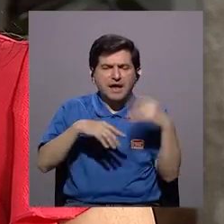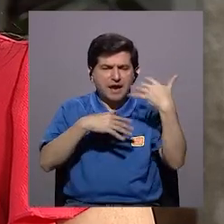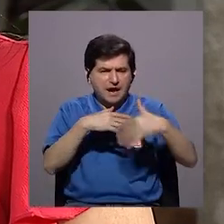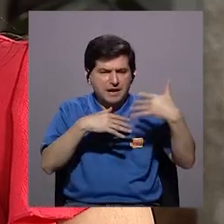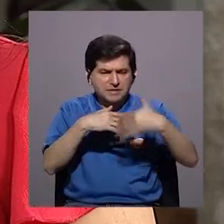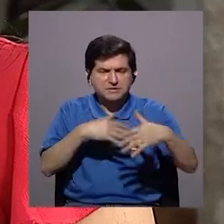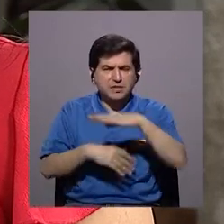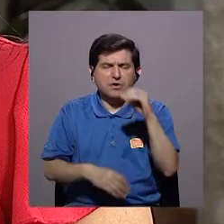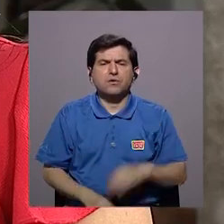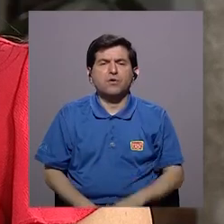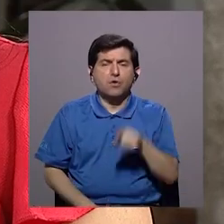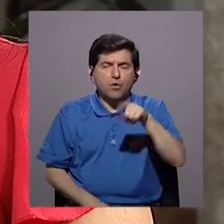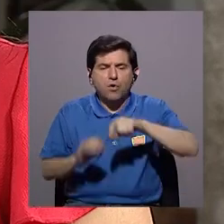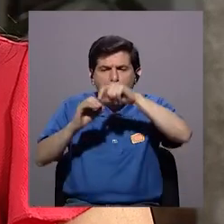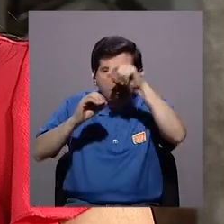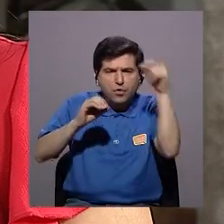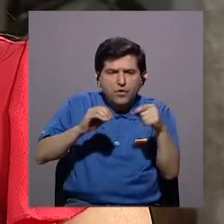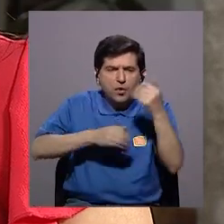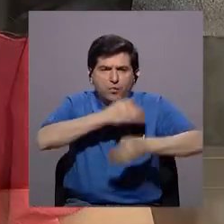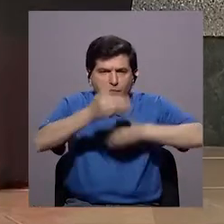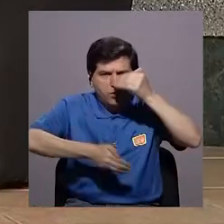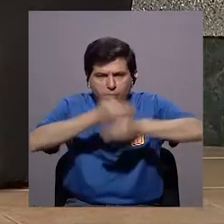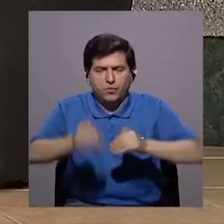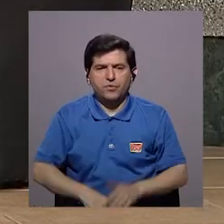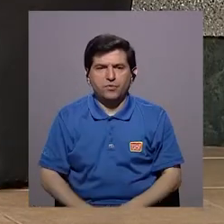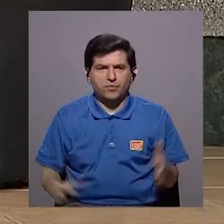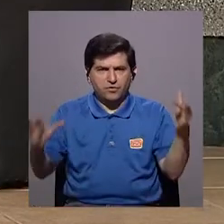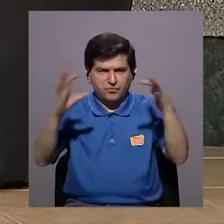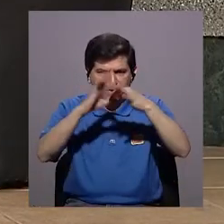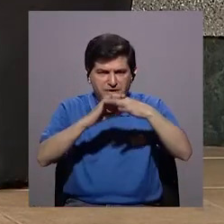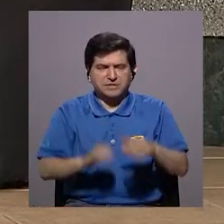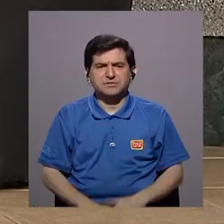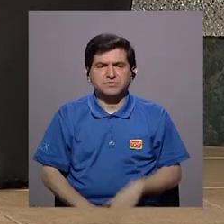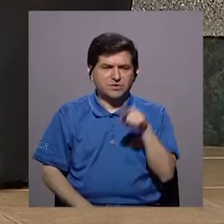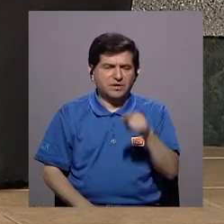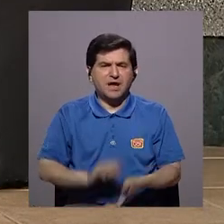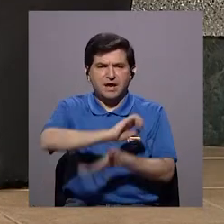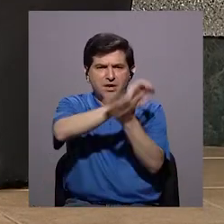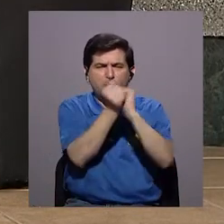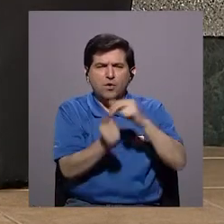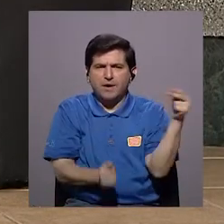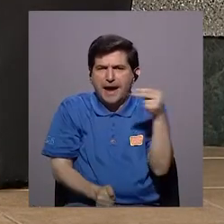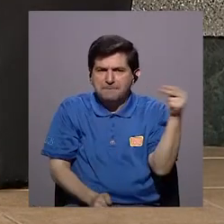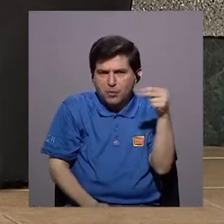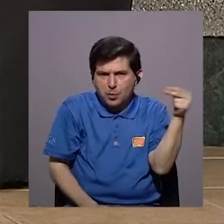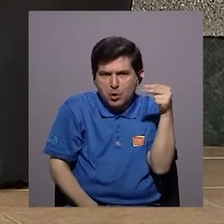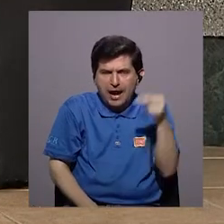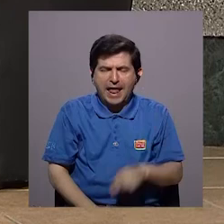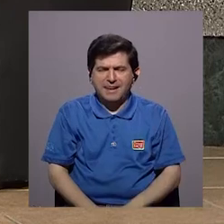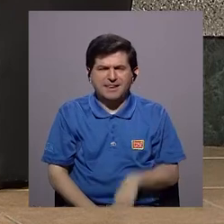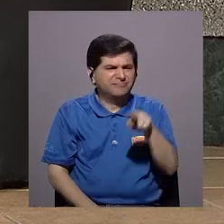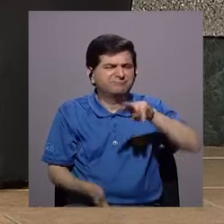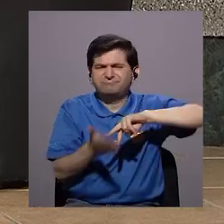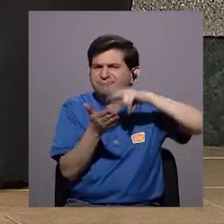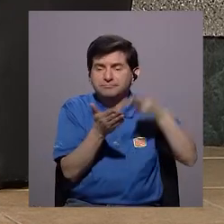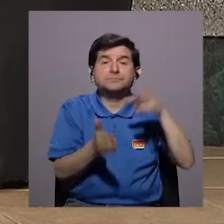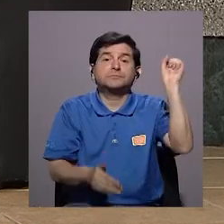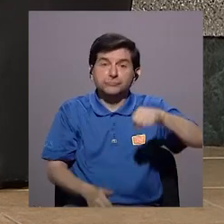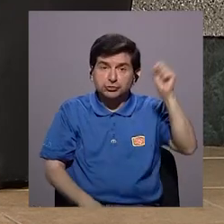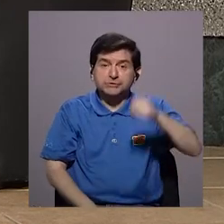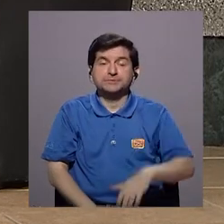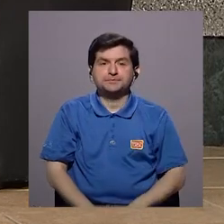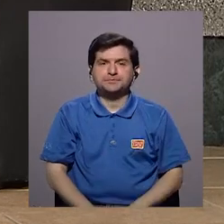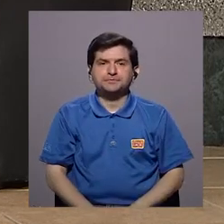ciclos menstruales o nuestro ciclo ovulatorio. ¿Tiene que ver con niveles, por ejemplo, de cambio hormonales o en qué consiste?